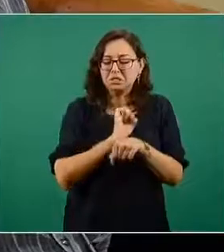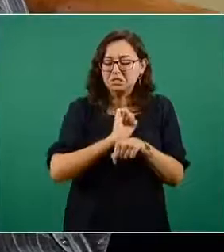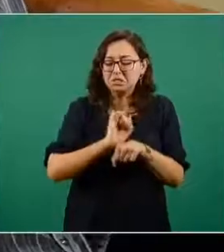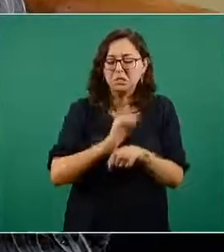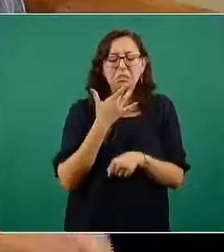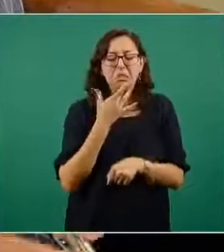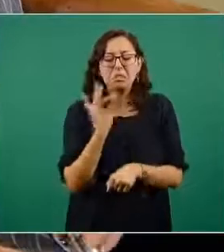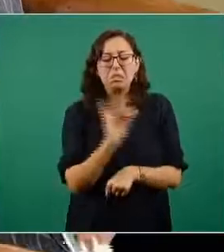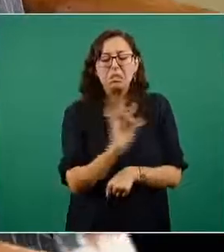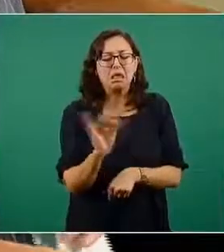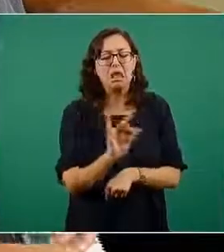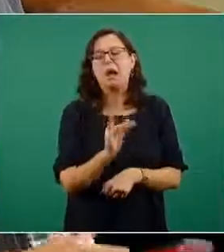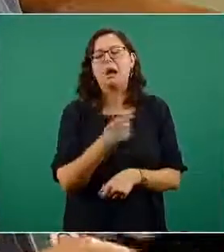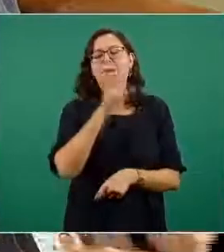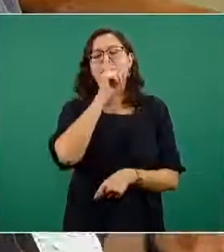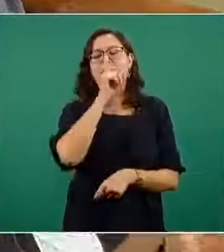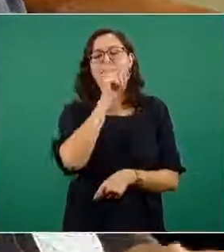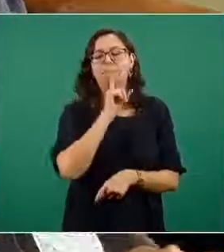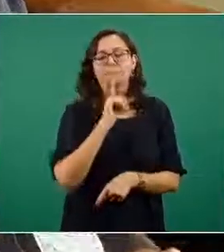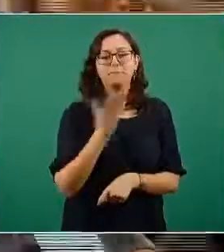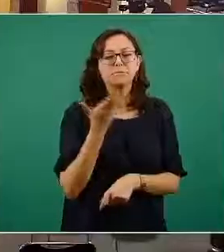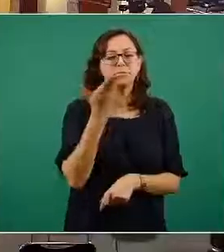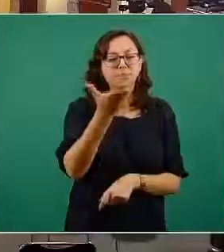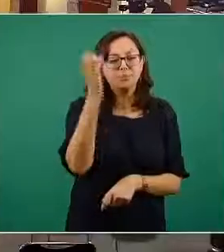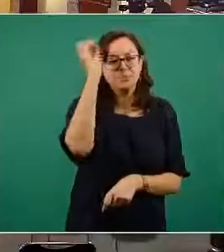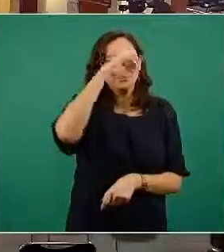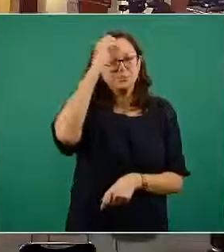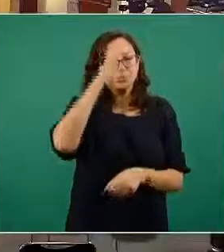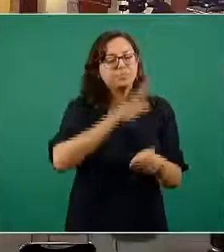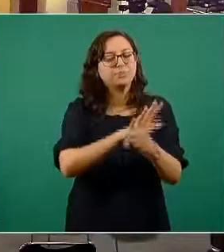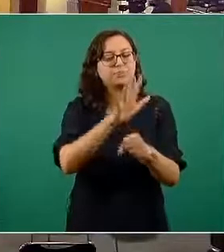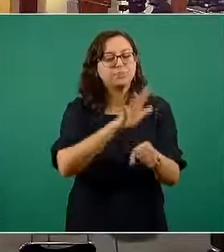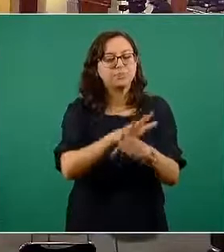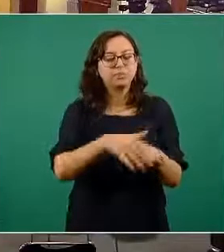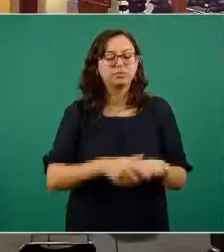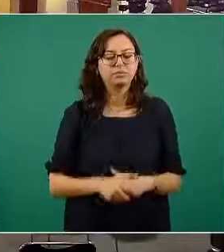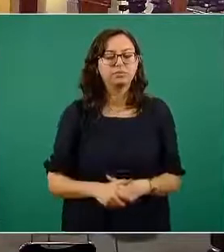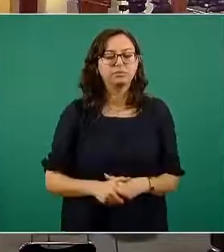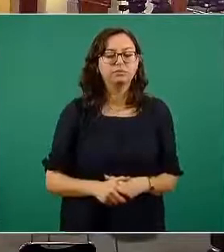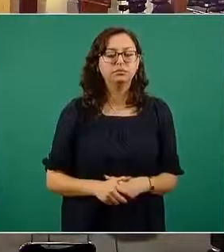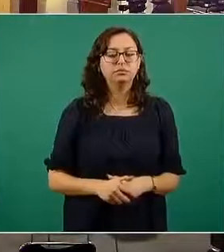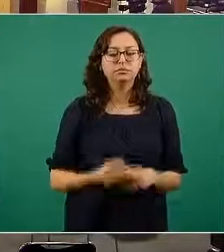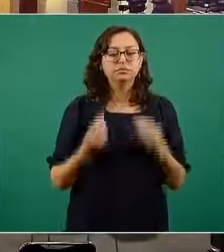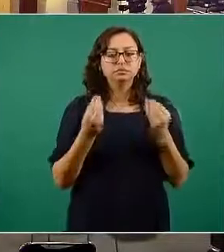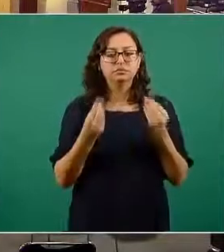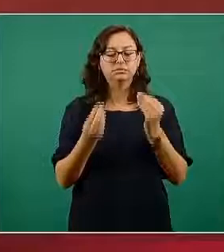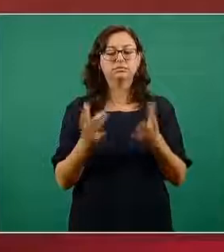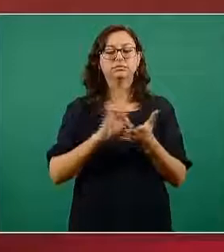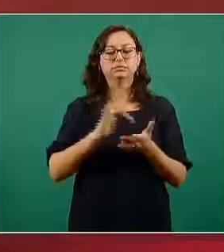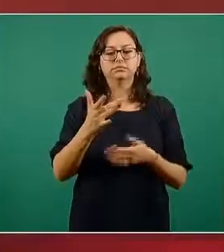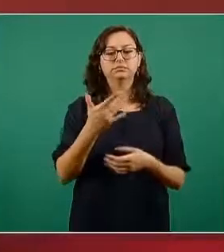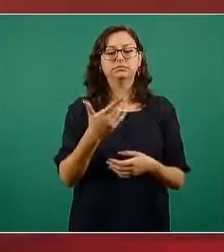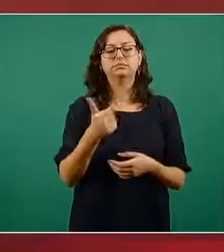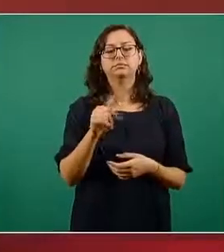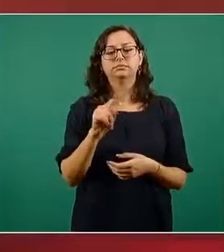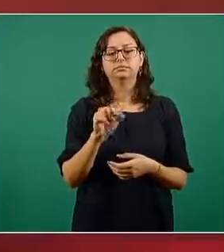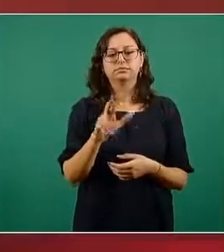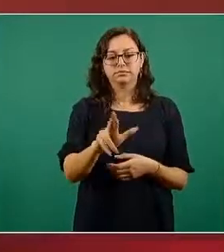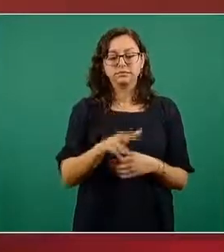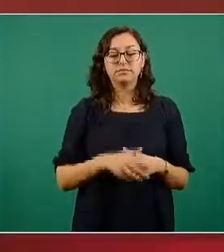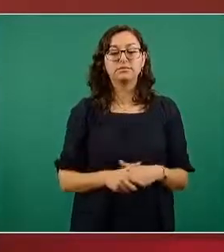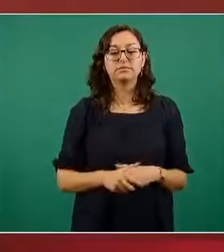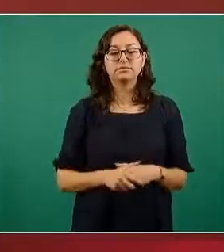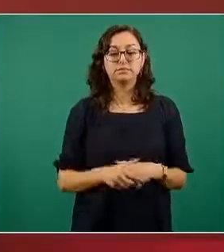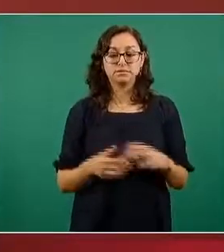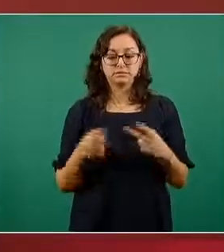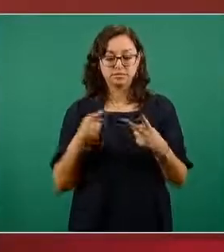es asintomático que nos podría comentar muchas gracias sector si justamente empiezo por